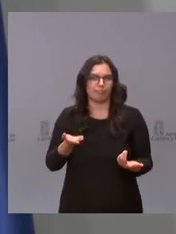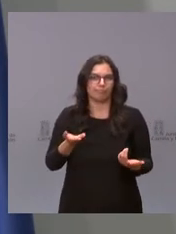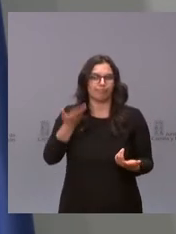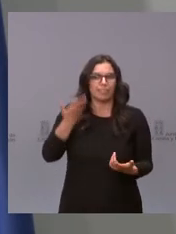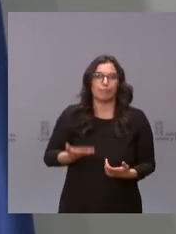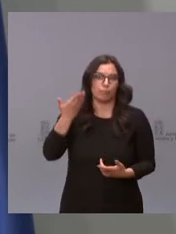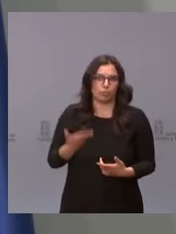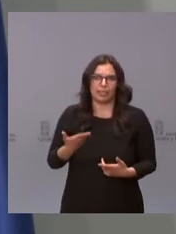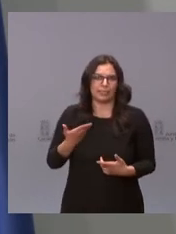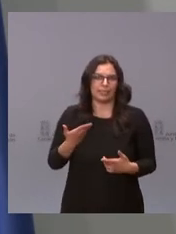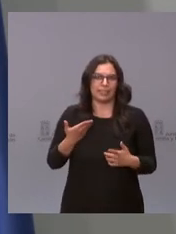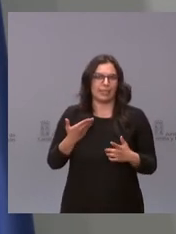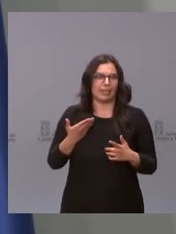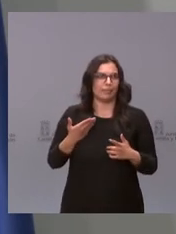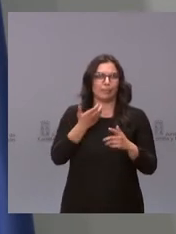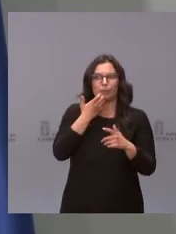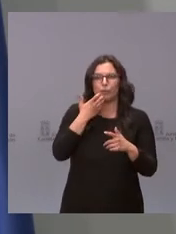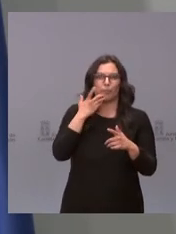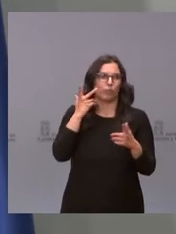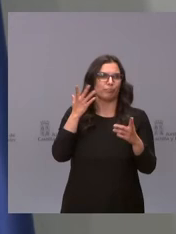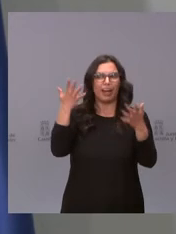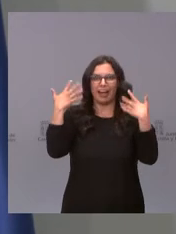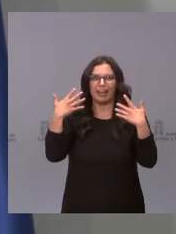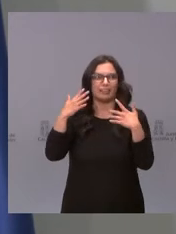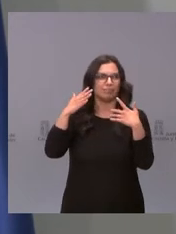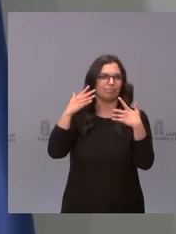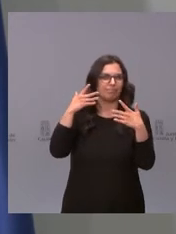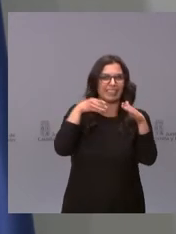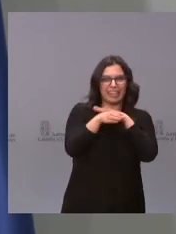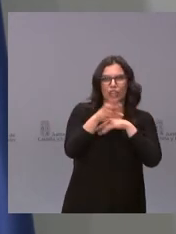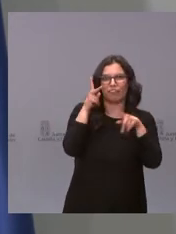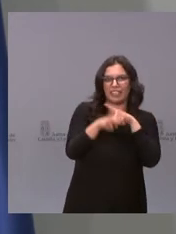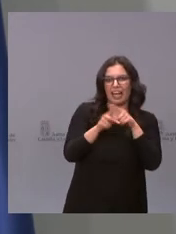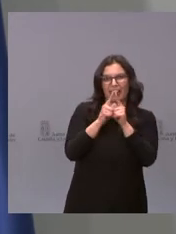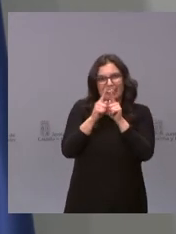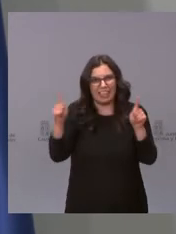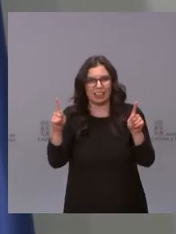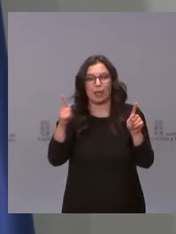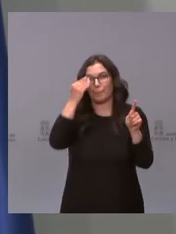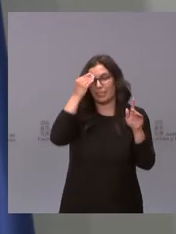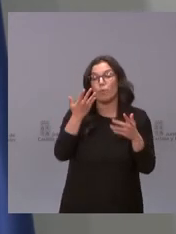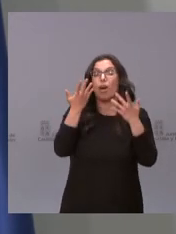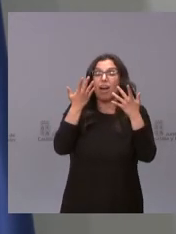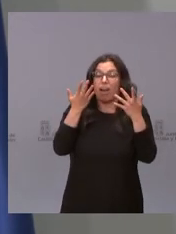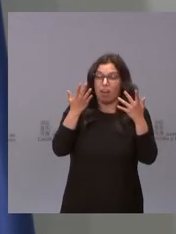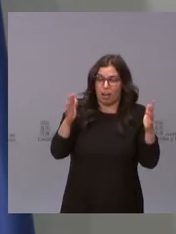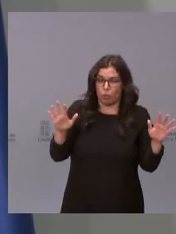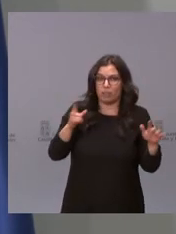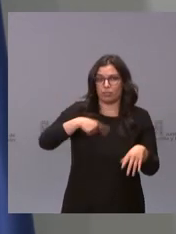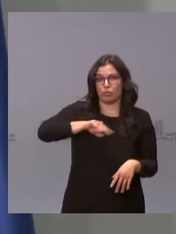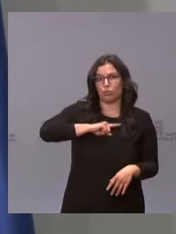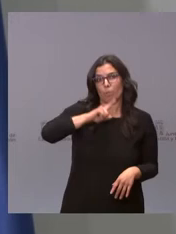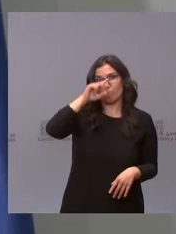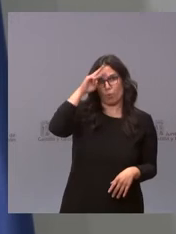importante que es estar en el exterior, evitar los interiores, mantener la distancia, pero aún así nuestra preocupación